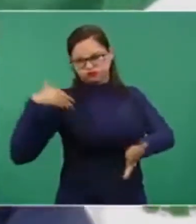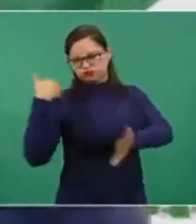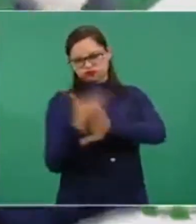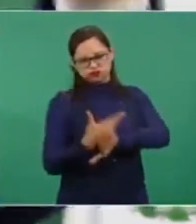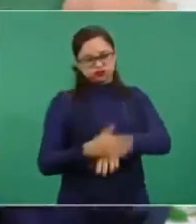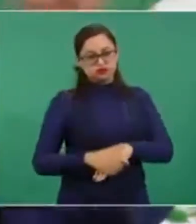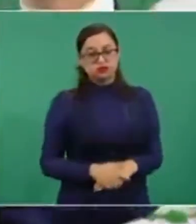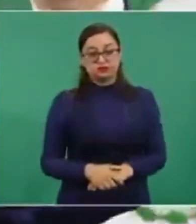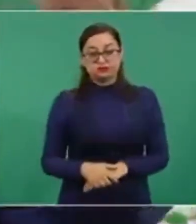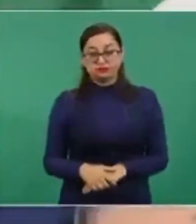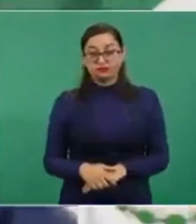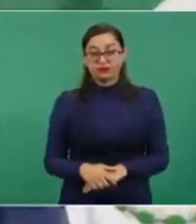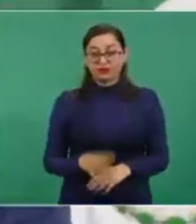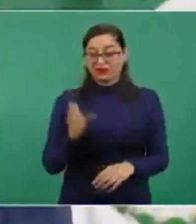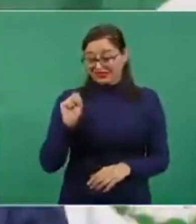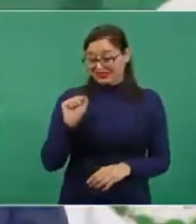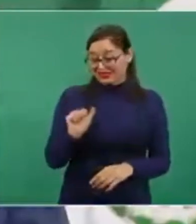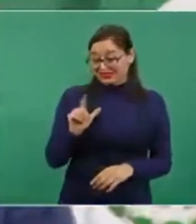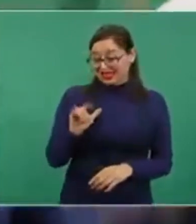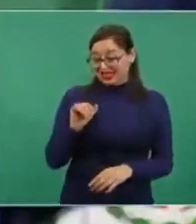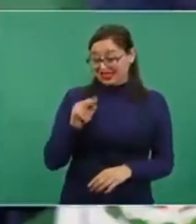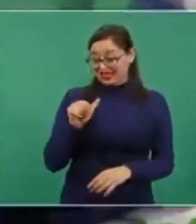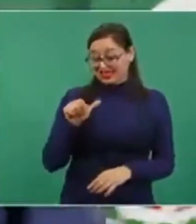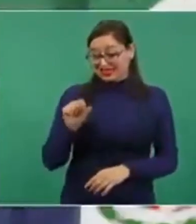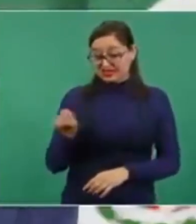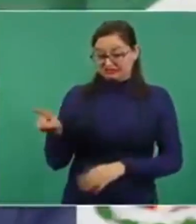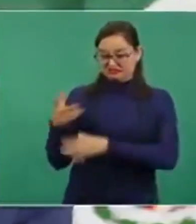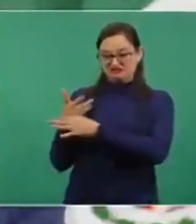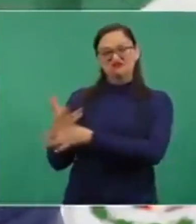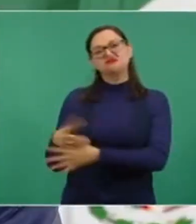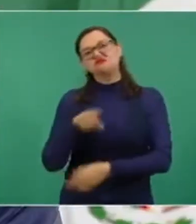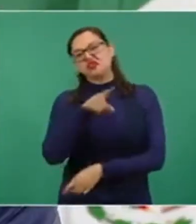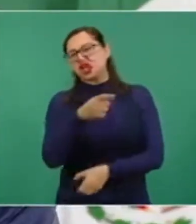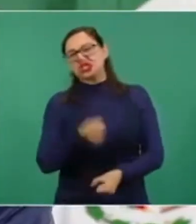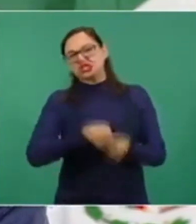Bueno, Salinas llegó a decir que se iban a caer